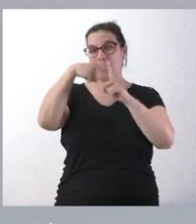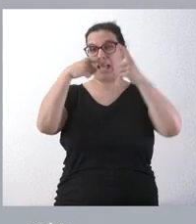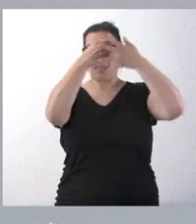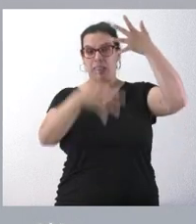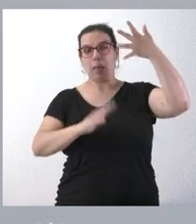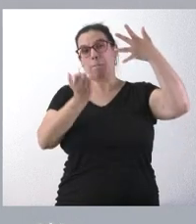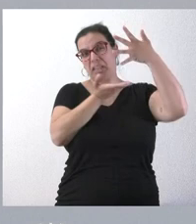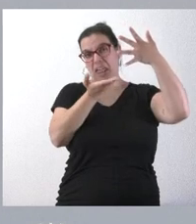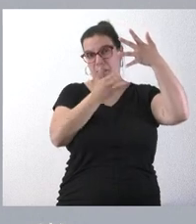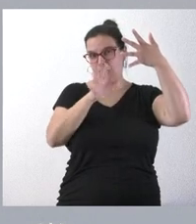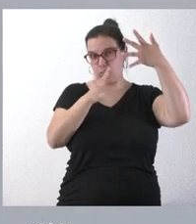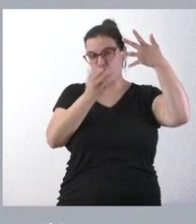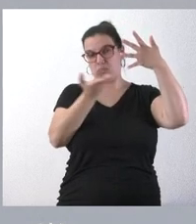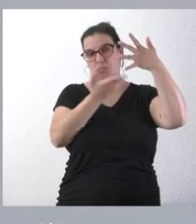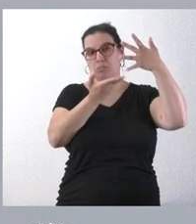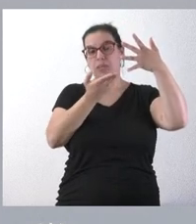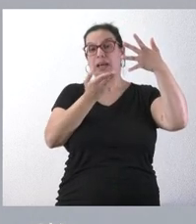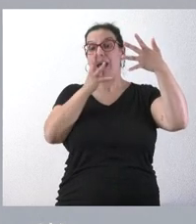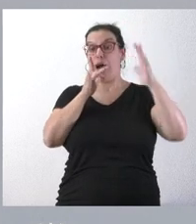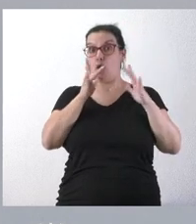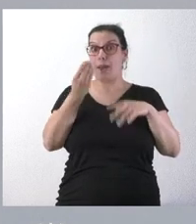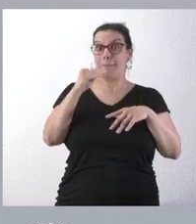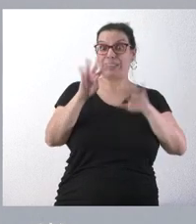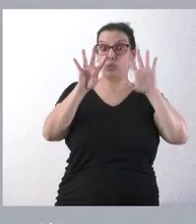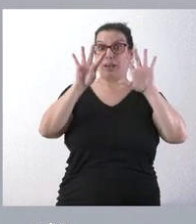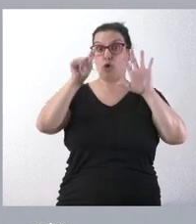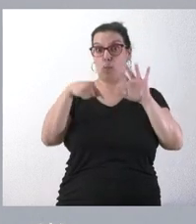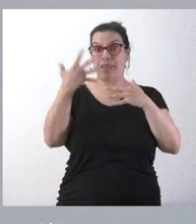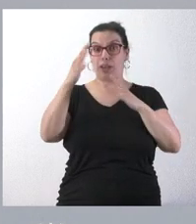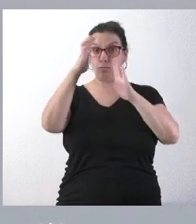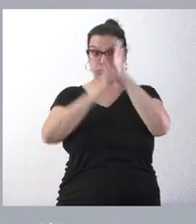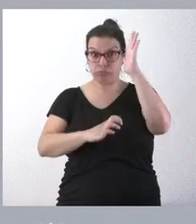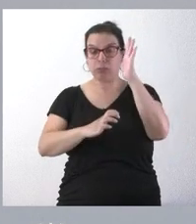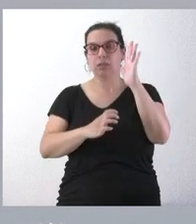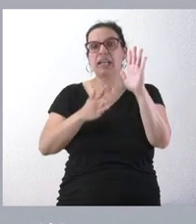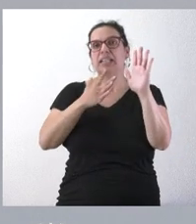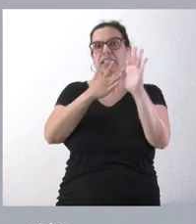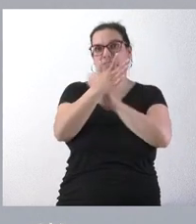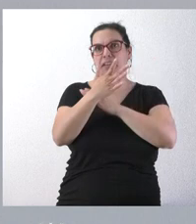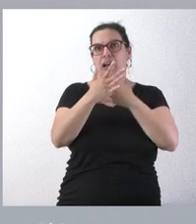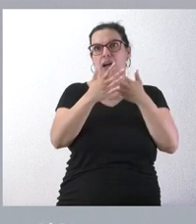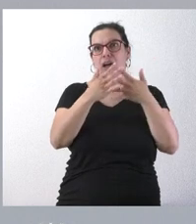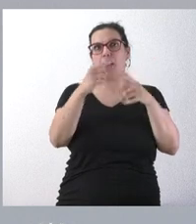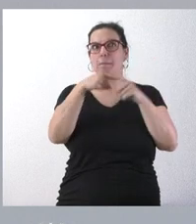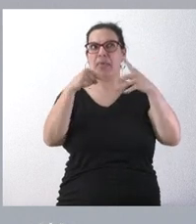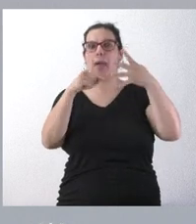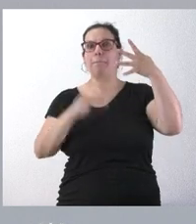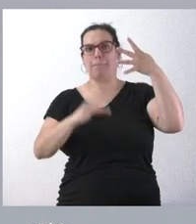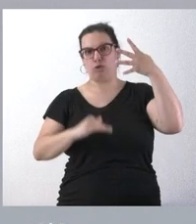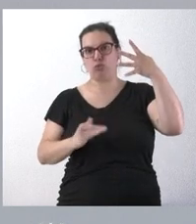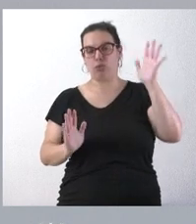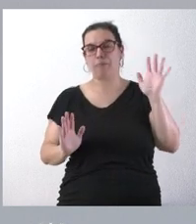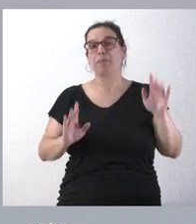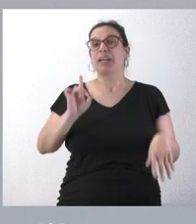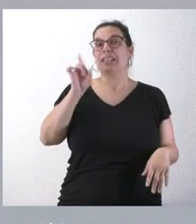debajo de la media con los últimos datos. Esta bajada del 9,5% adicional seguramente nos ponga por debajo de la media. Pero también es verdad que